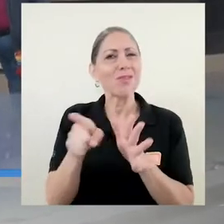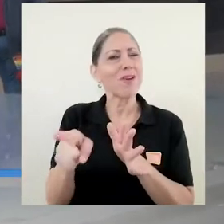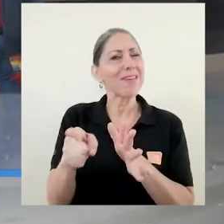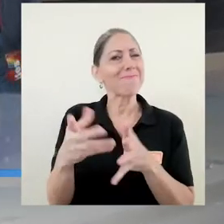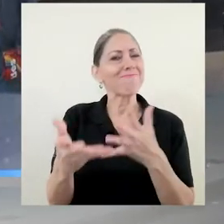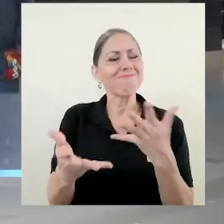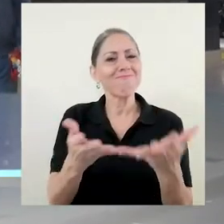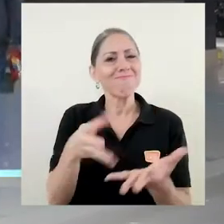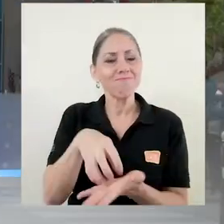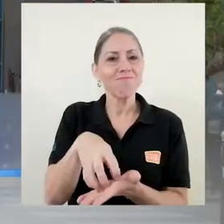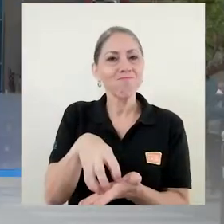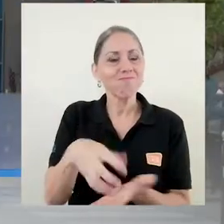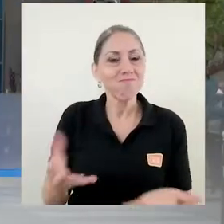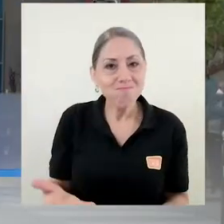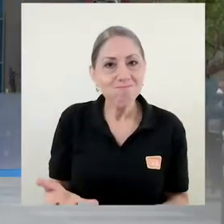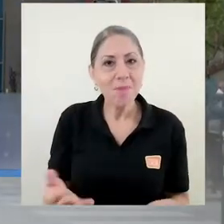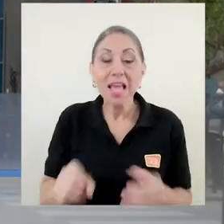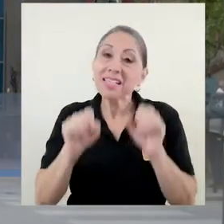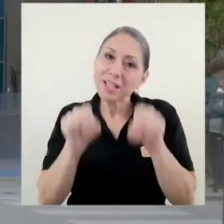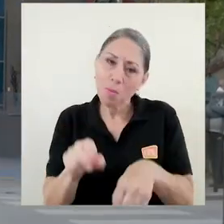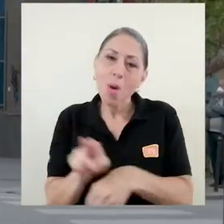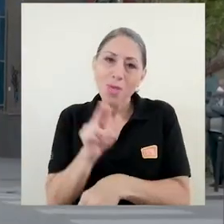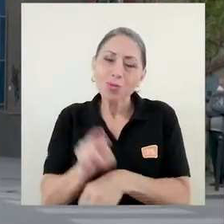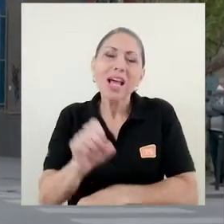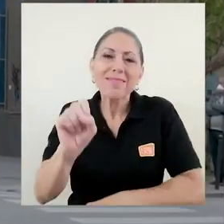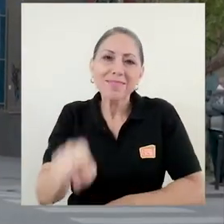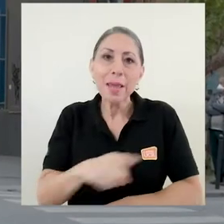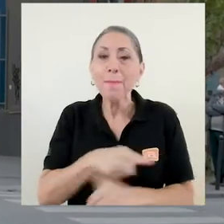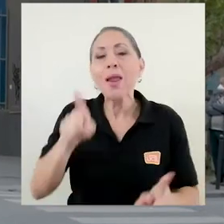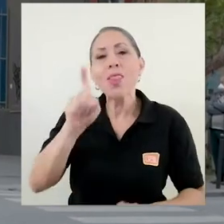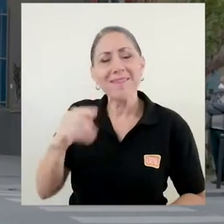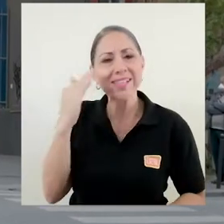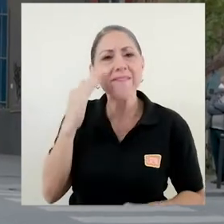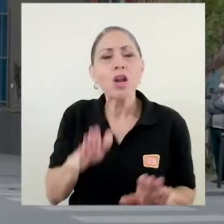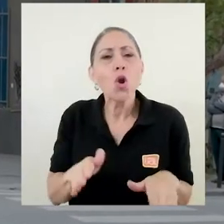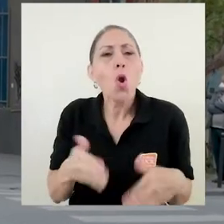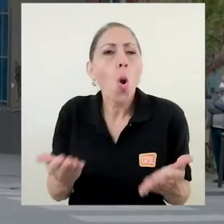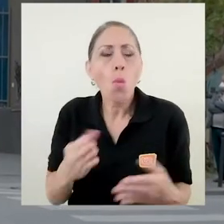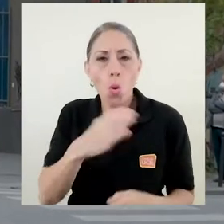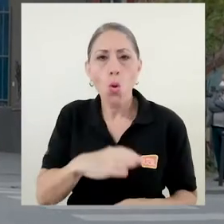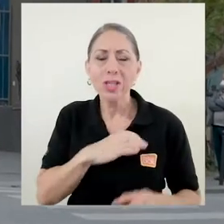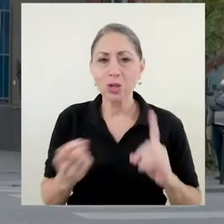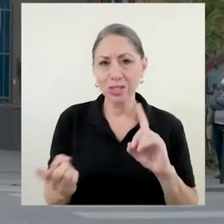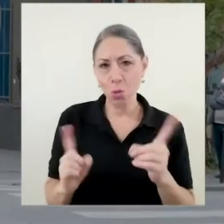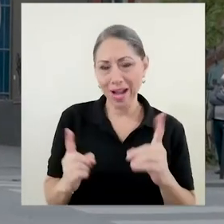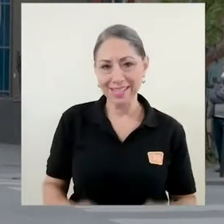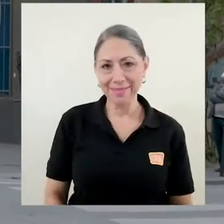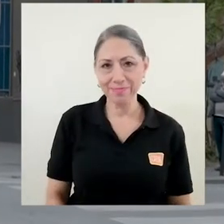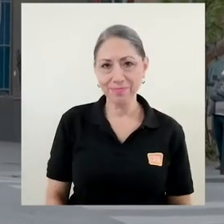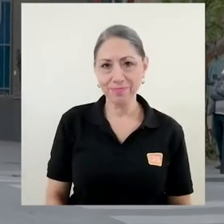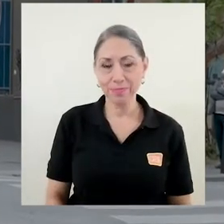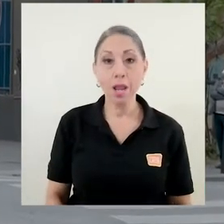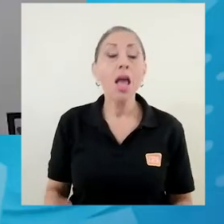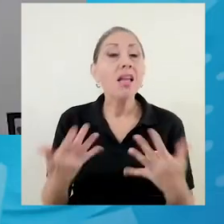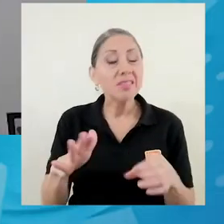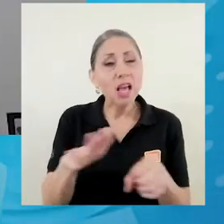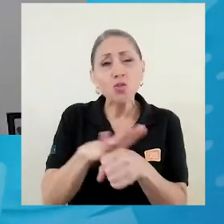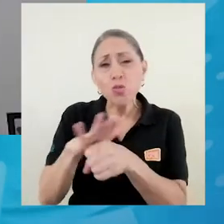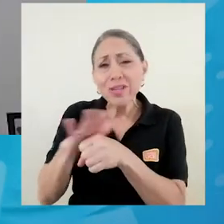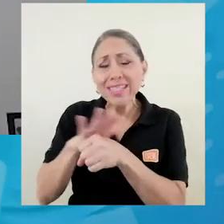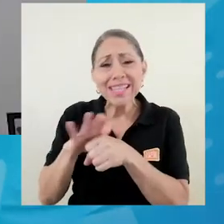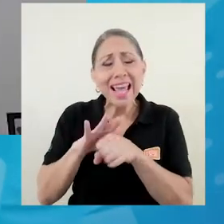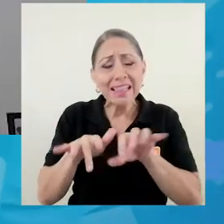es cuestionable. Es decir, se puede usar, pero hay que saber cómo y en qué condiciones. Hay